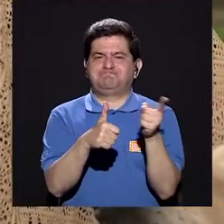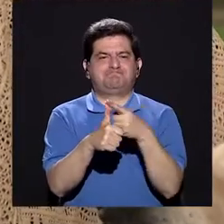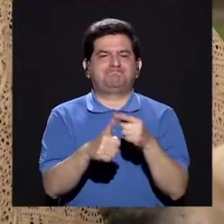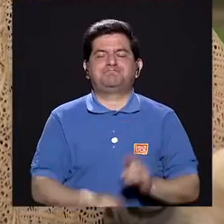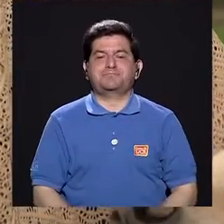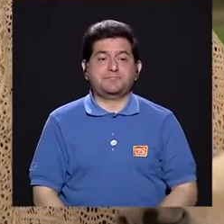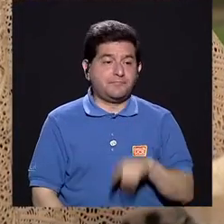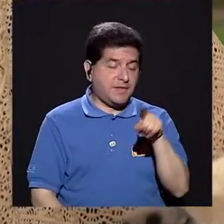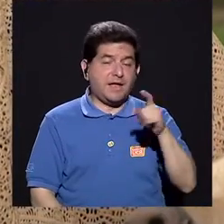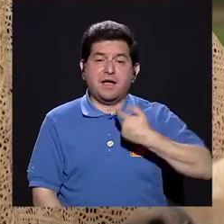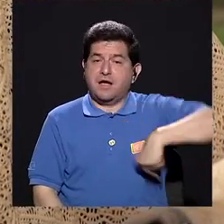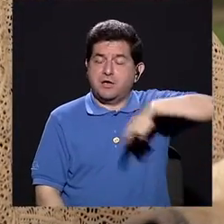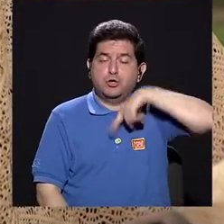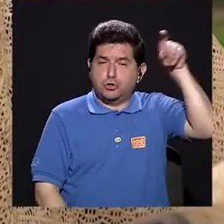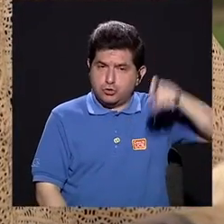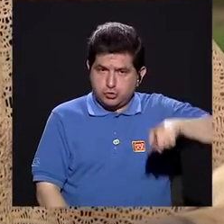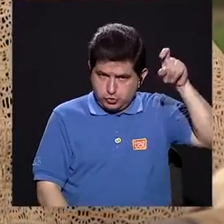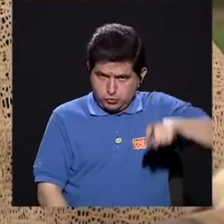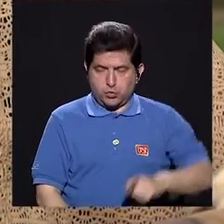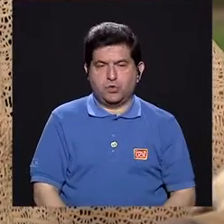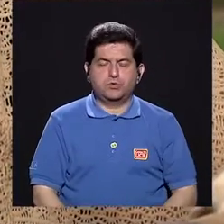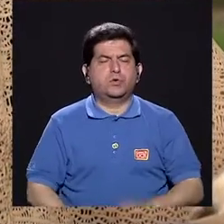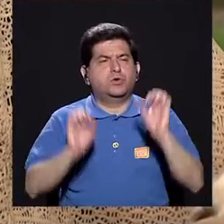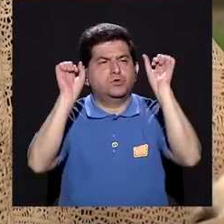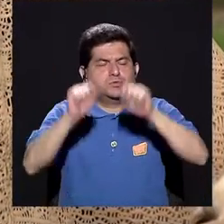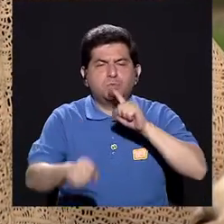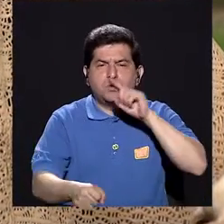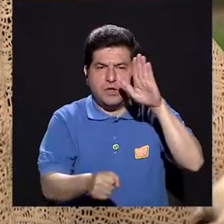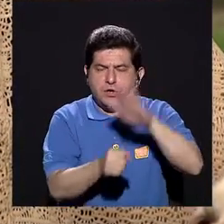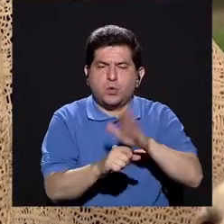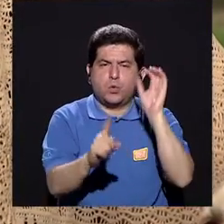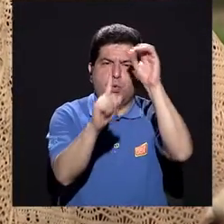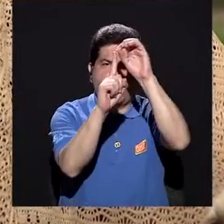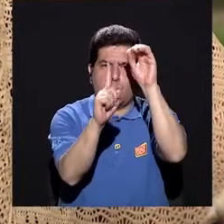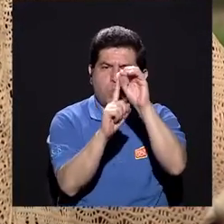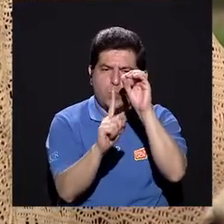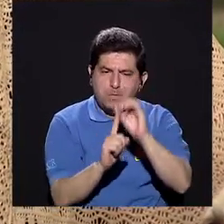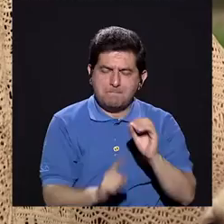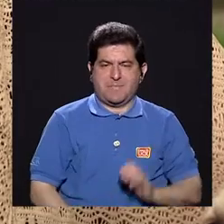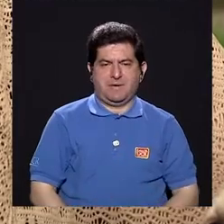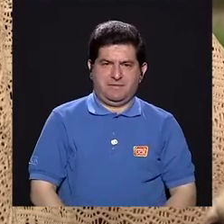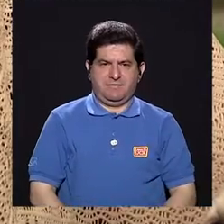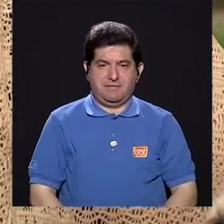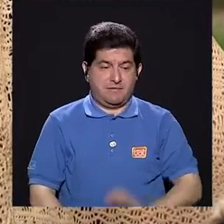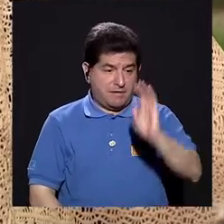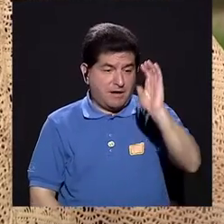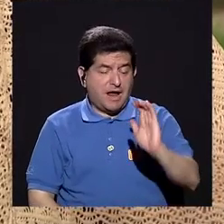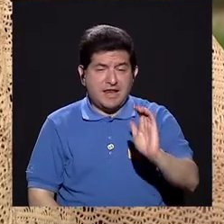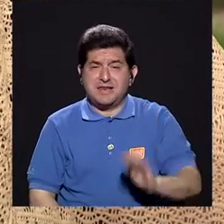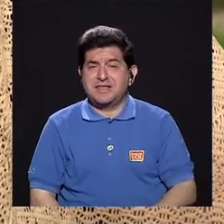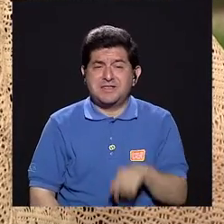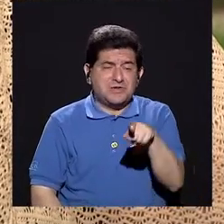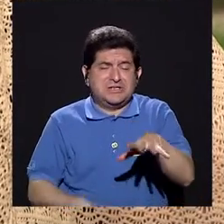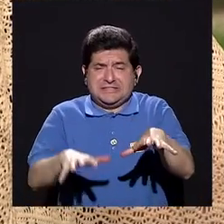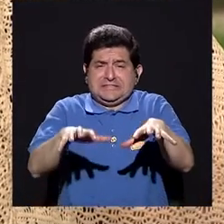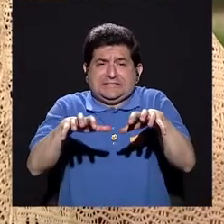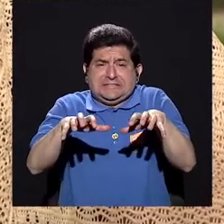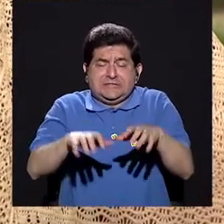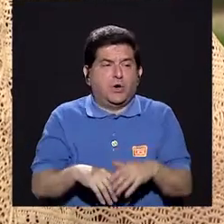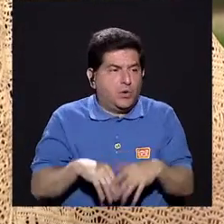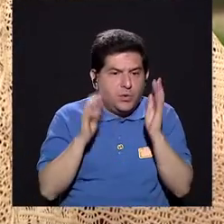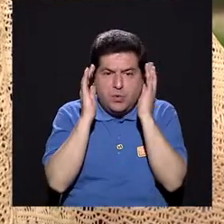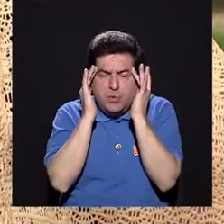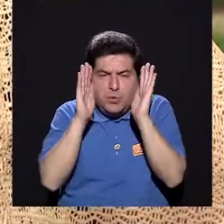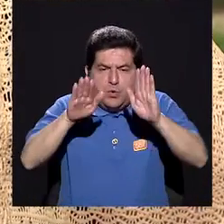es lo que necesitamos nosotros para poder lograr los objetivos, que el niño baje los niveles de ansiedad